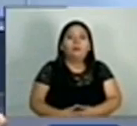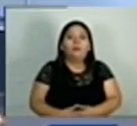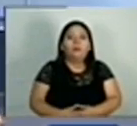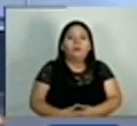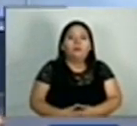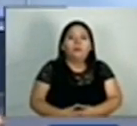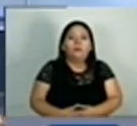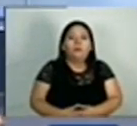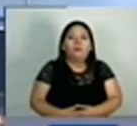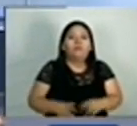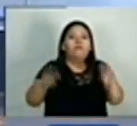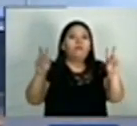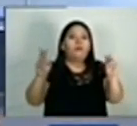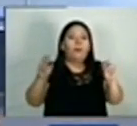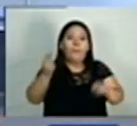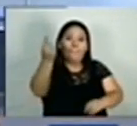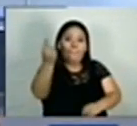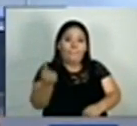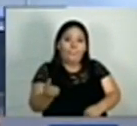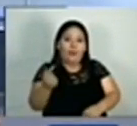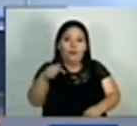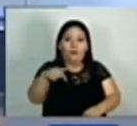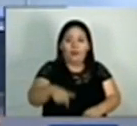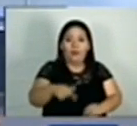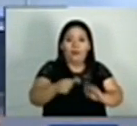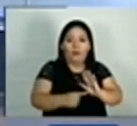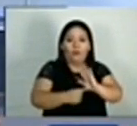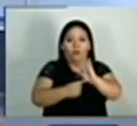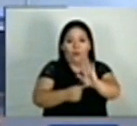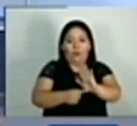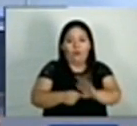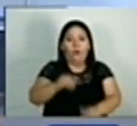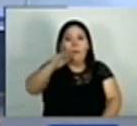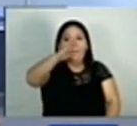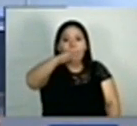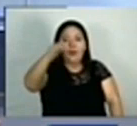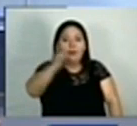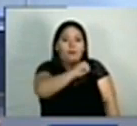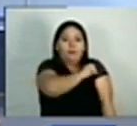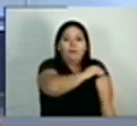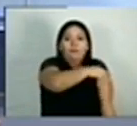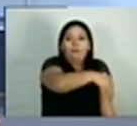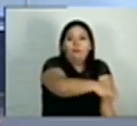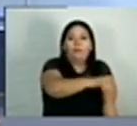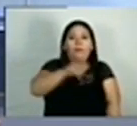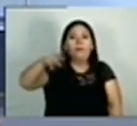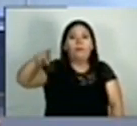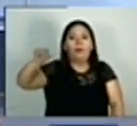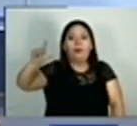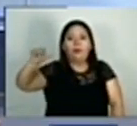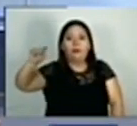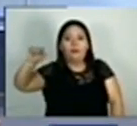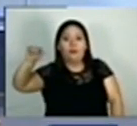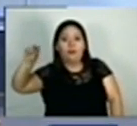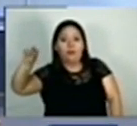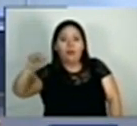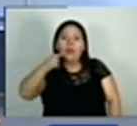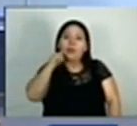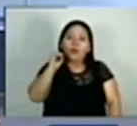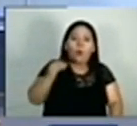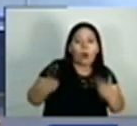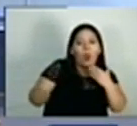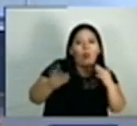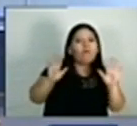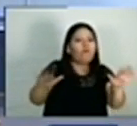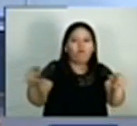Y por su parte, el representante del gobierno palestino en El Salvador también se refirió al conflicto armado que estalló entre Israel y el